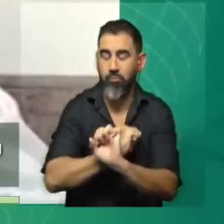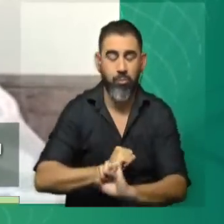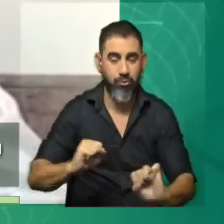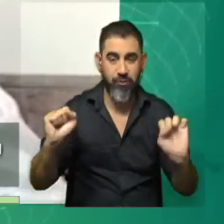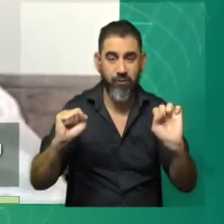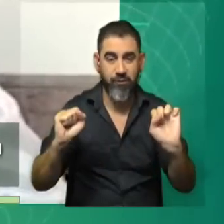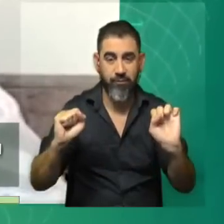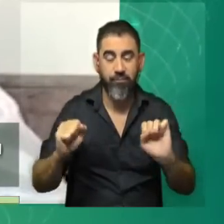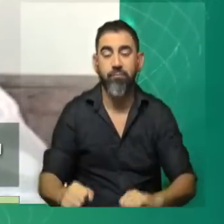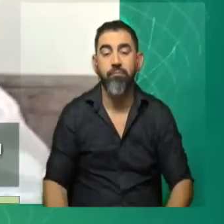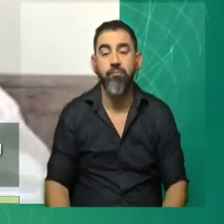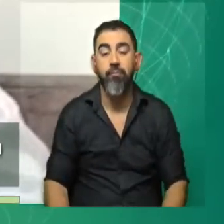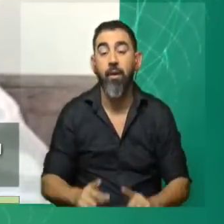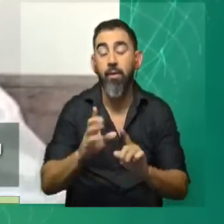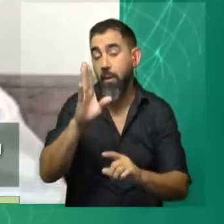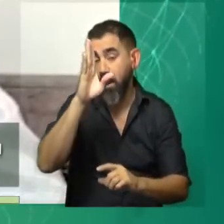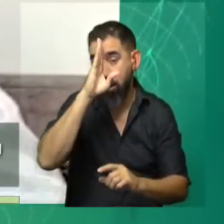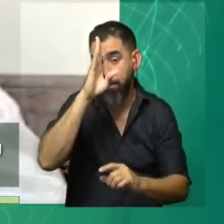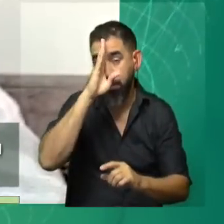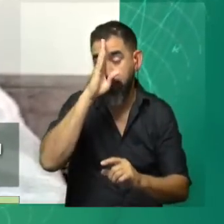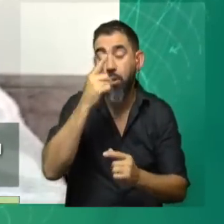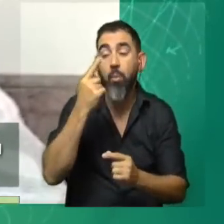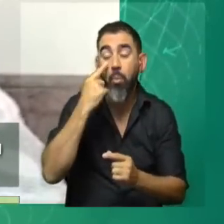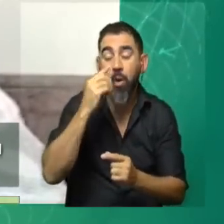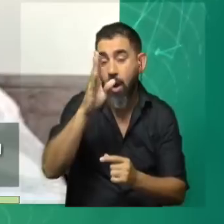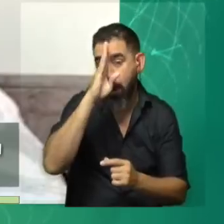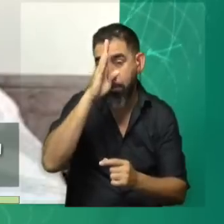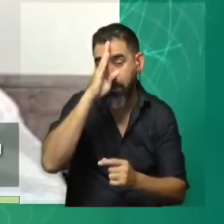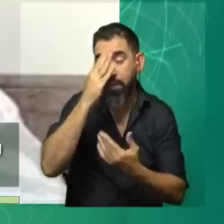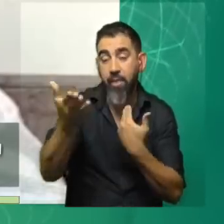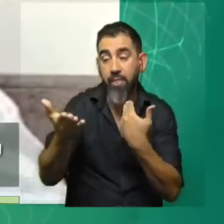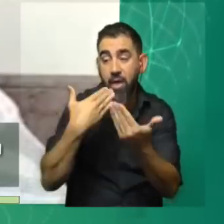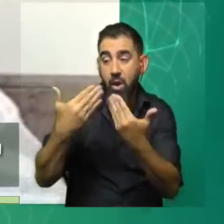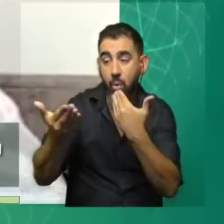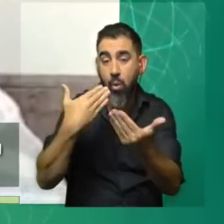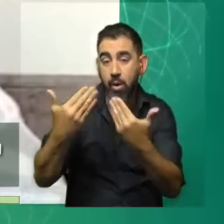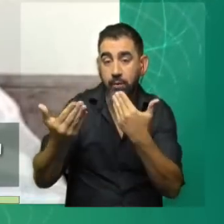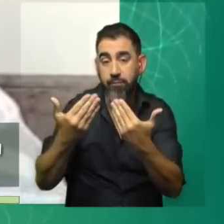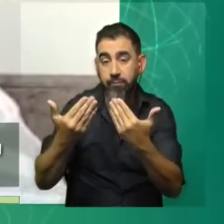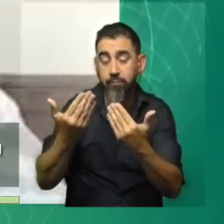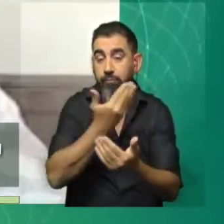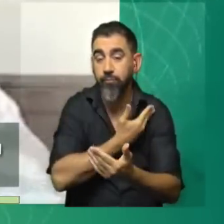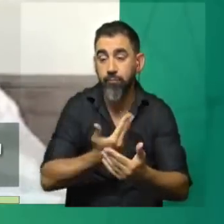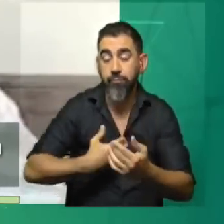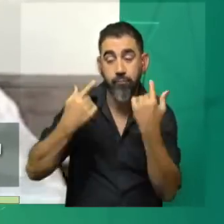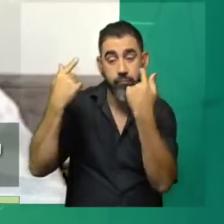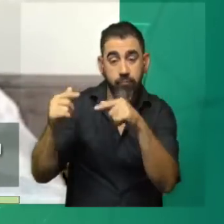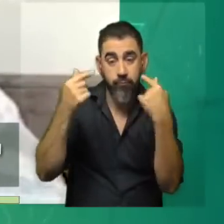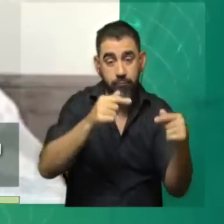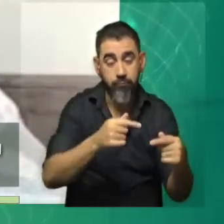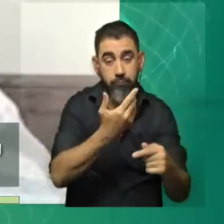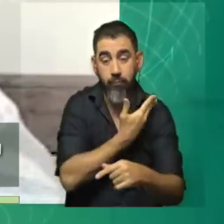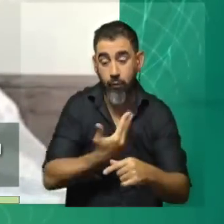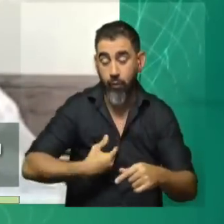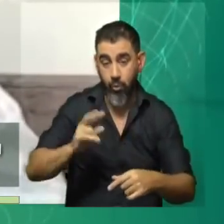Y lo que tenemos que aprender ahora, intentar aprender, es a dialogar con un gobierno distinto que el gobierno que hoy